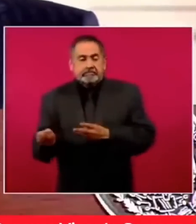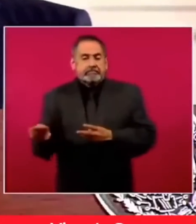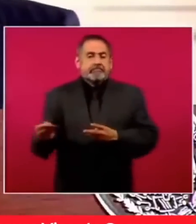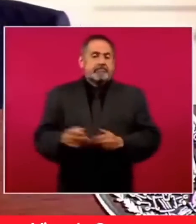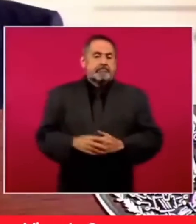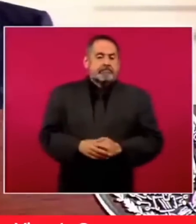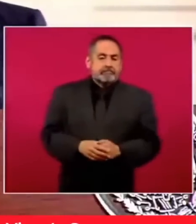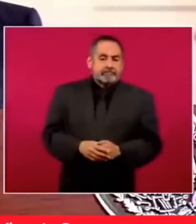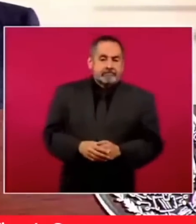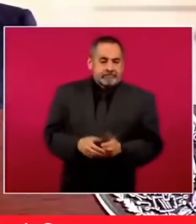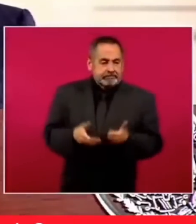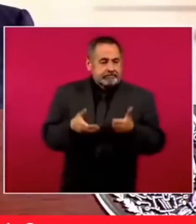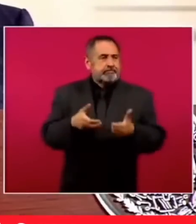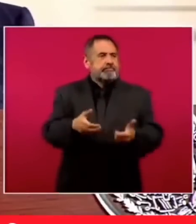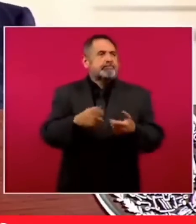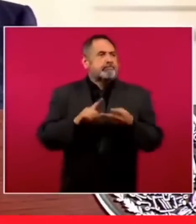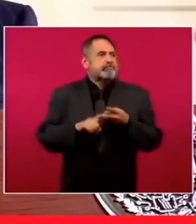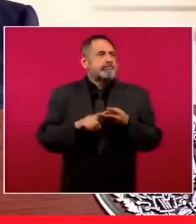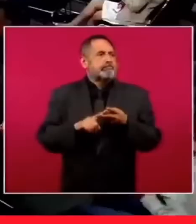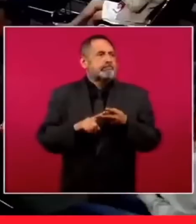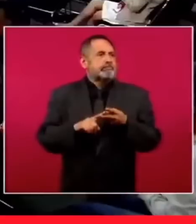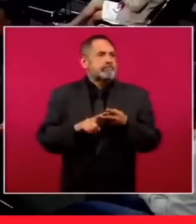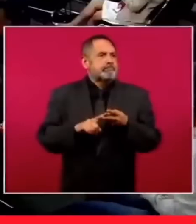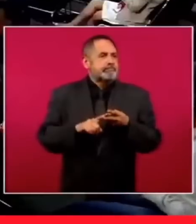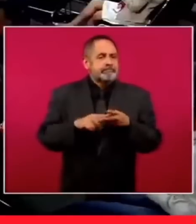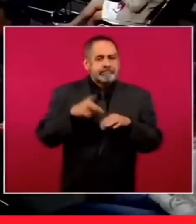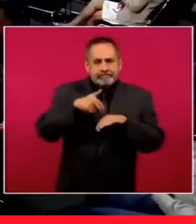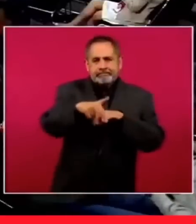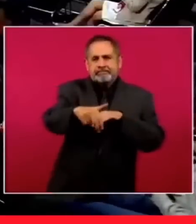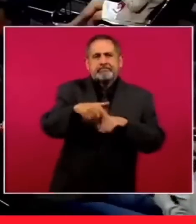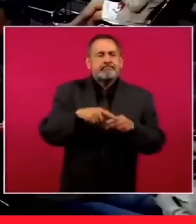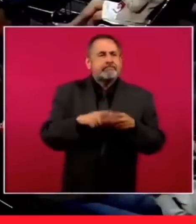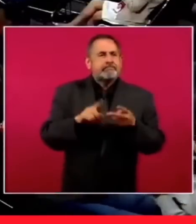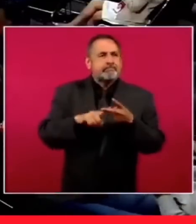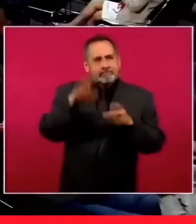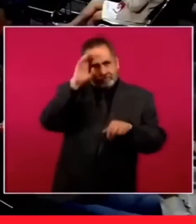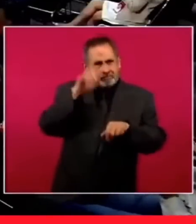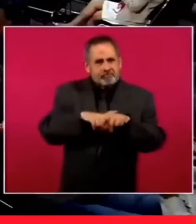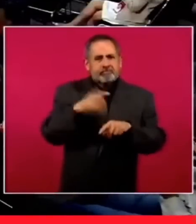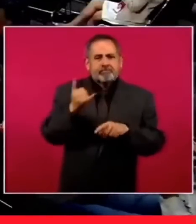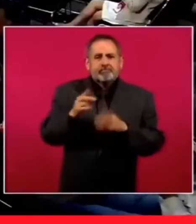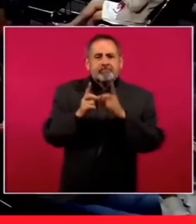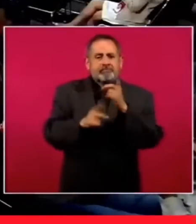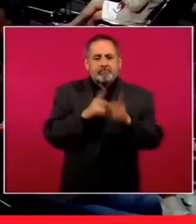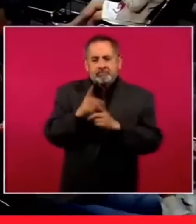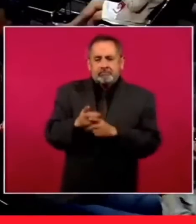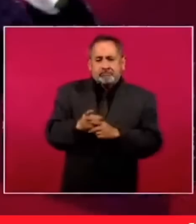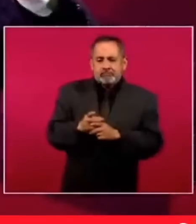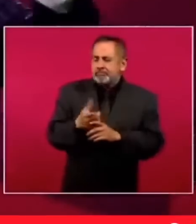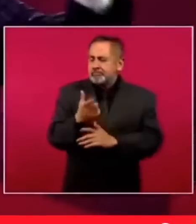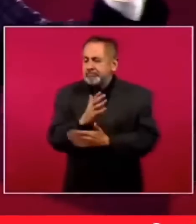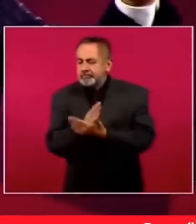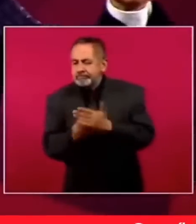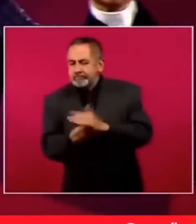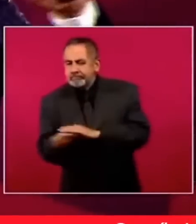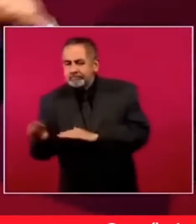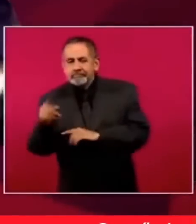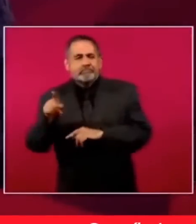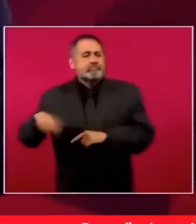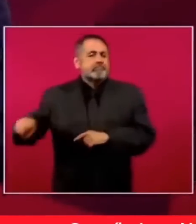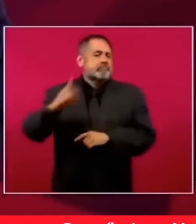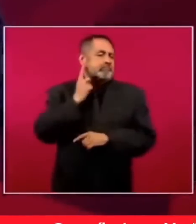Calles y banquetas, infraestructura cultural y deporte manejado por los